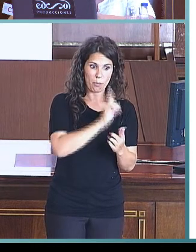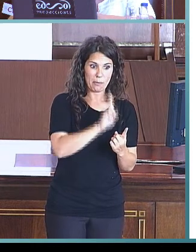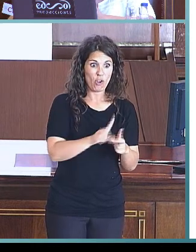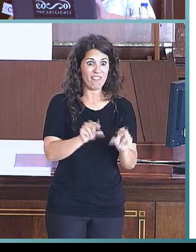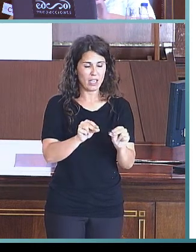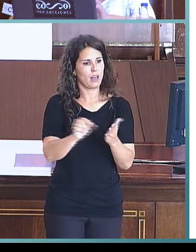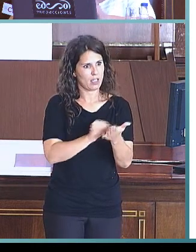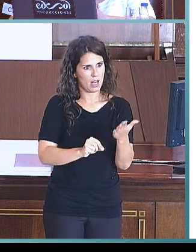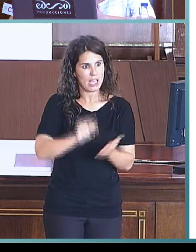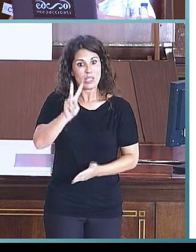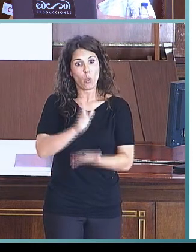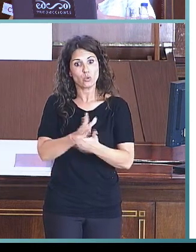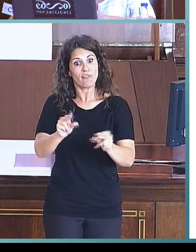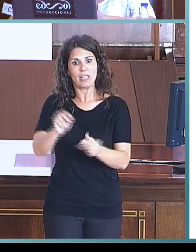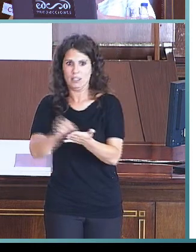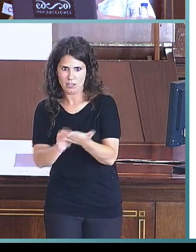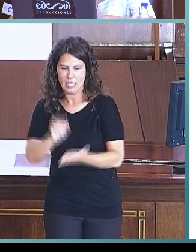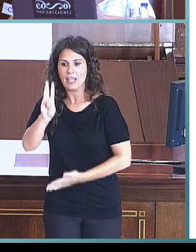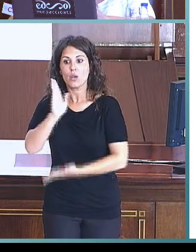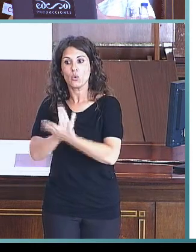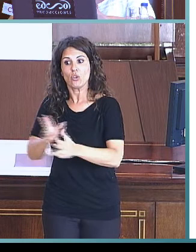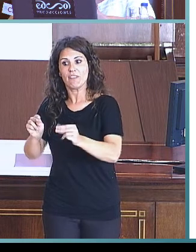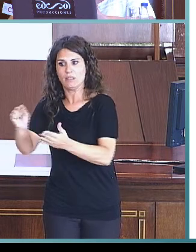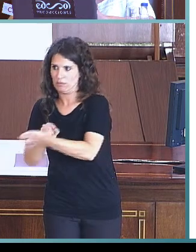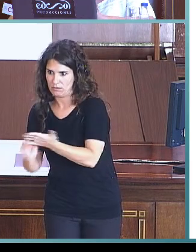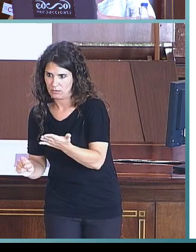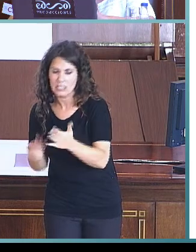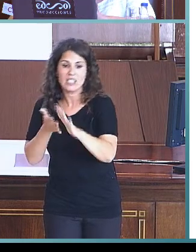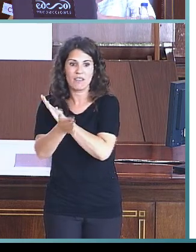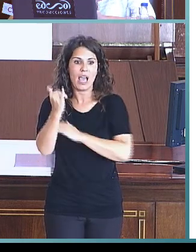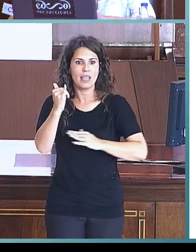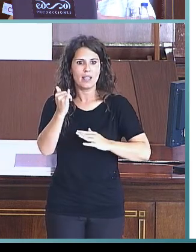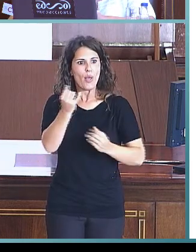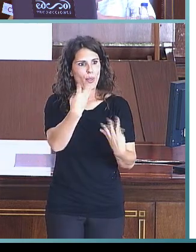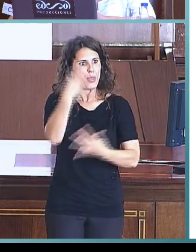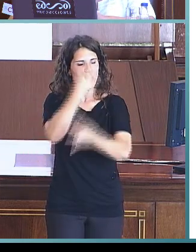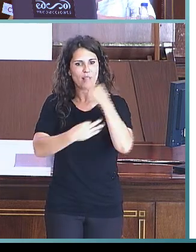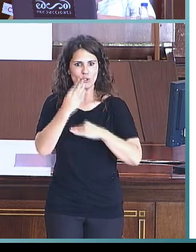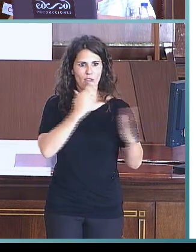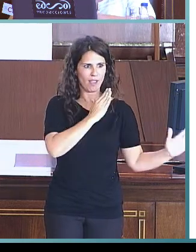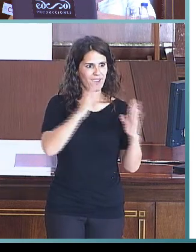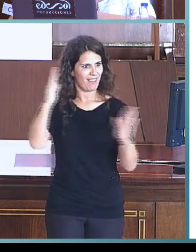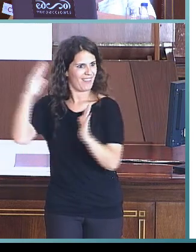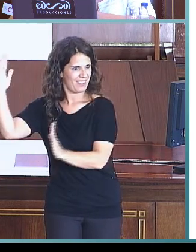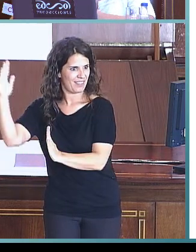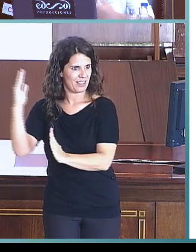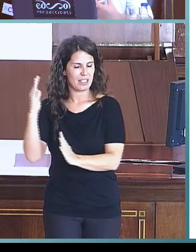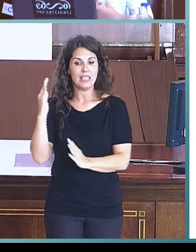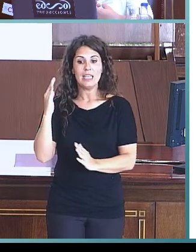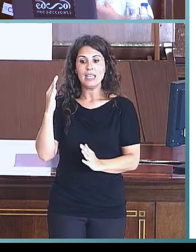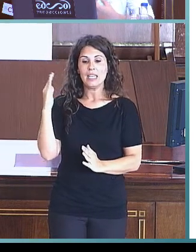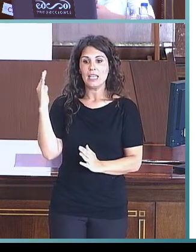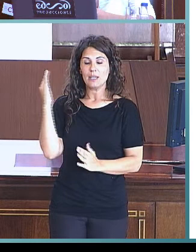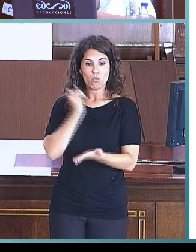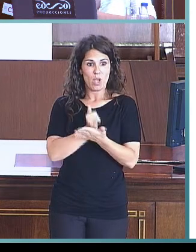curso, de manera que teníamos datos de estos tres momentos. Y la muestra, como decía